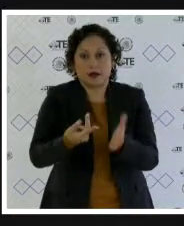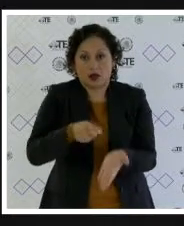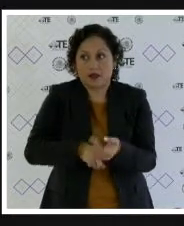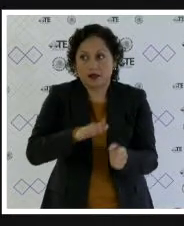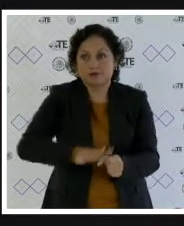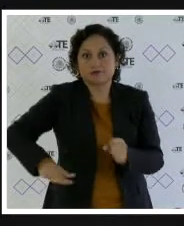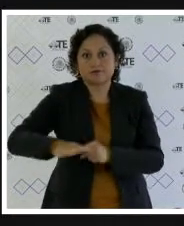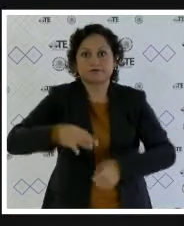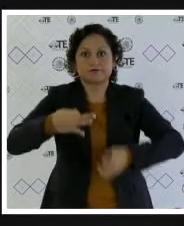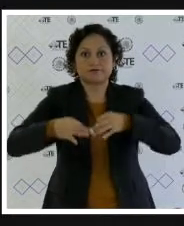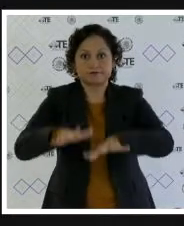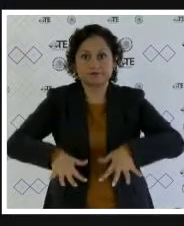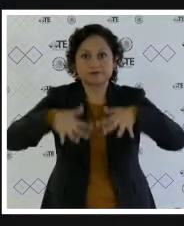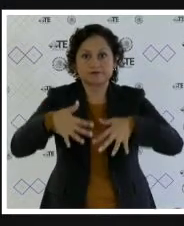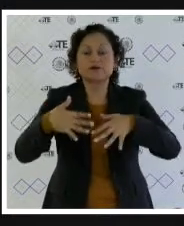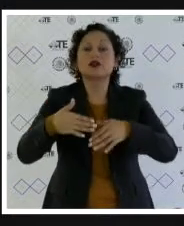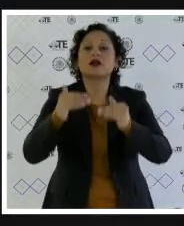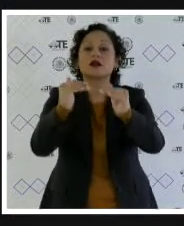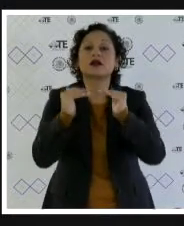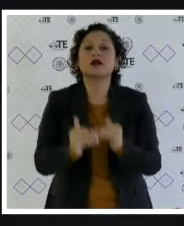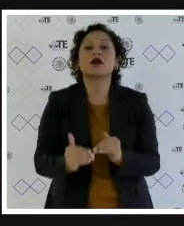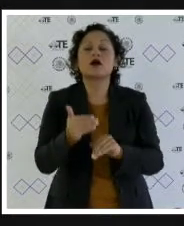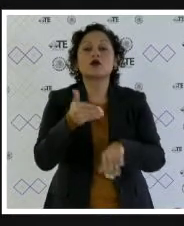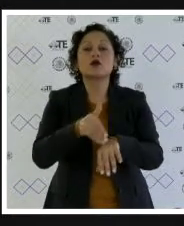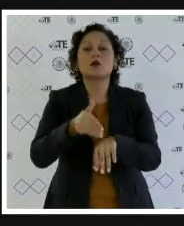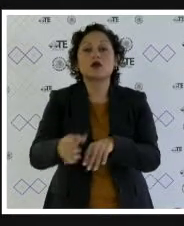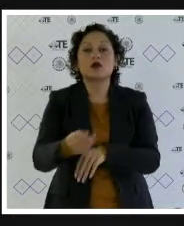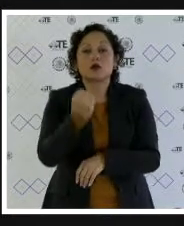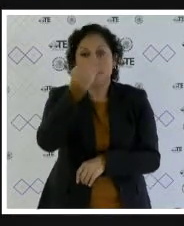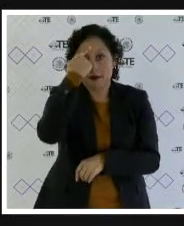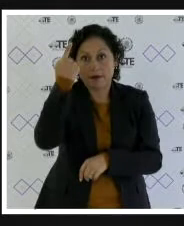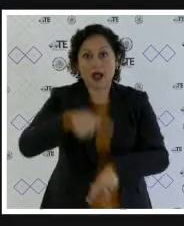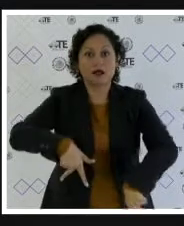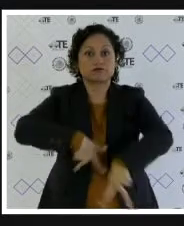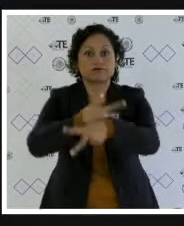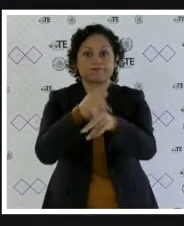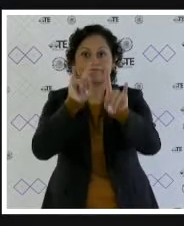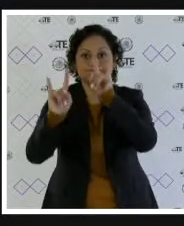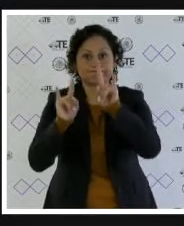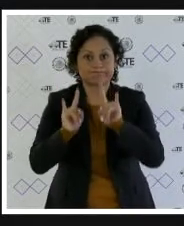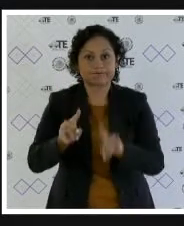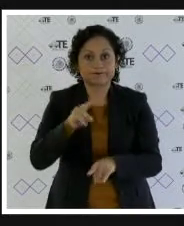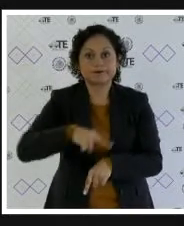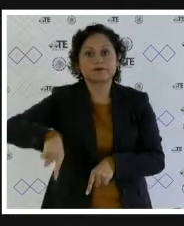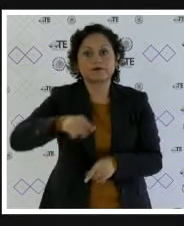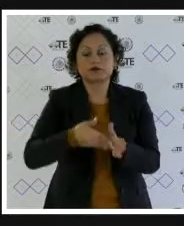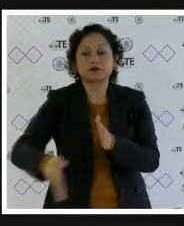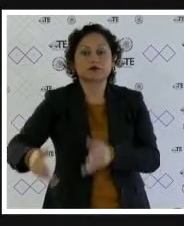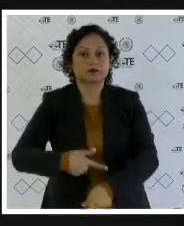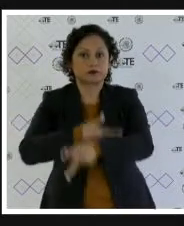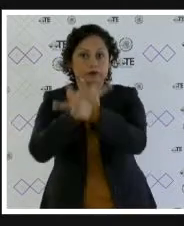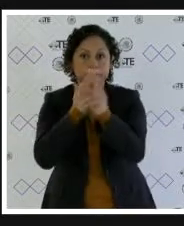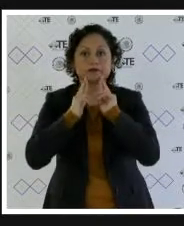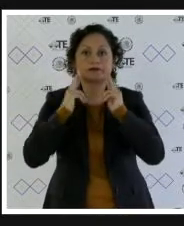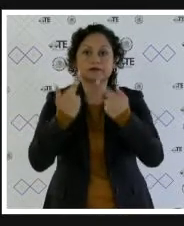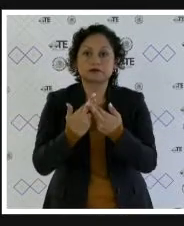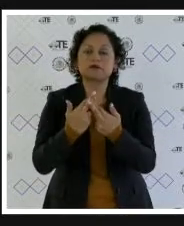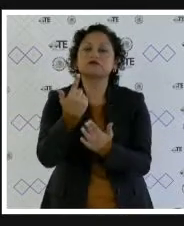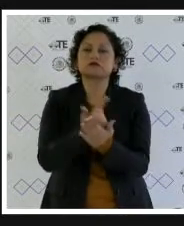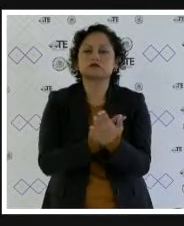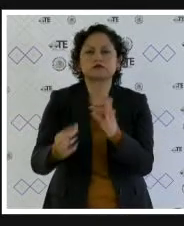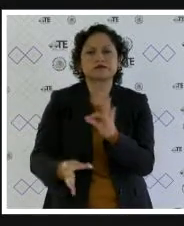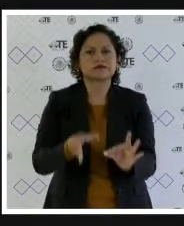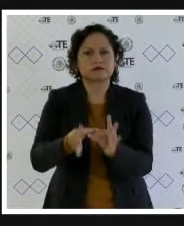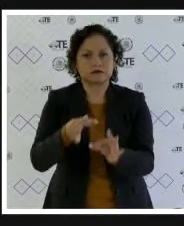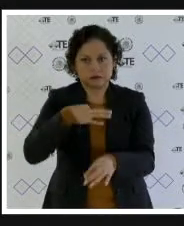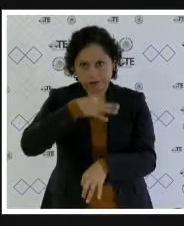y 9 de los alineamientos para el uso de videoconferencias durante la celebración de sesiones a distancias, certificó la existencia del quórum para